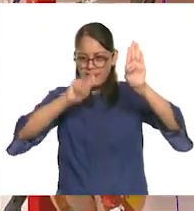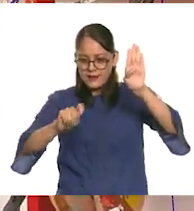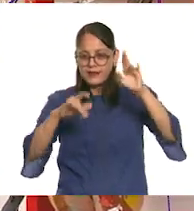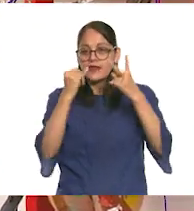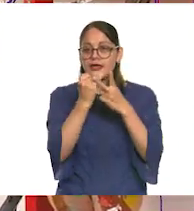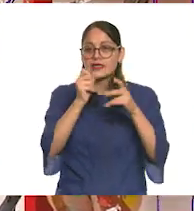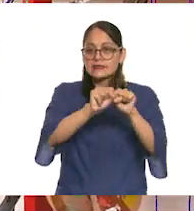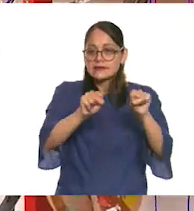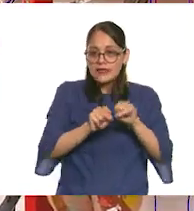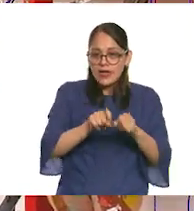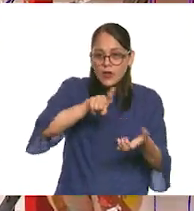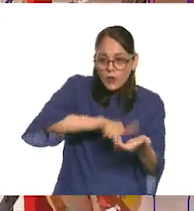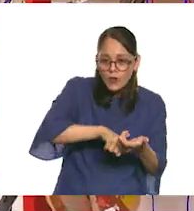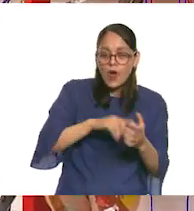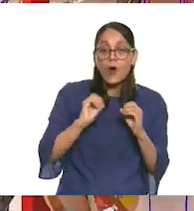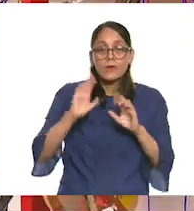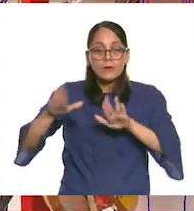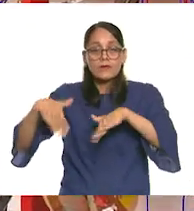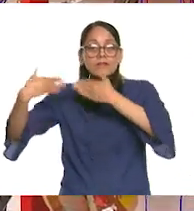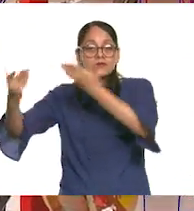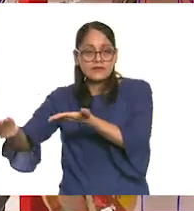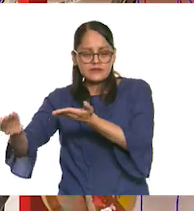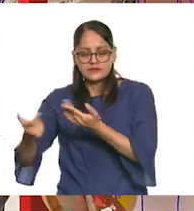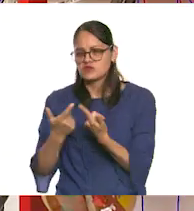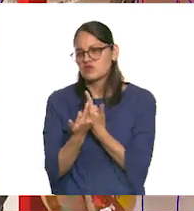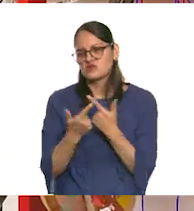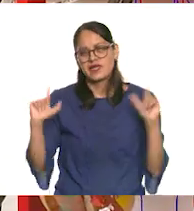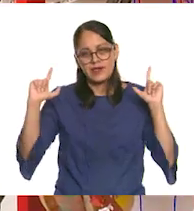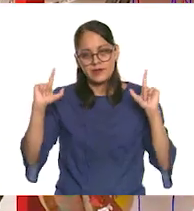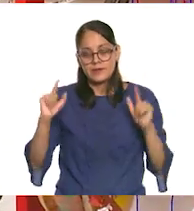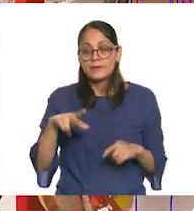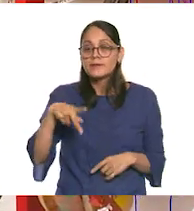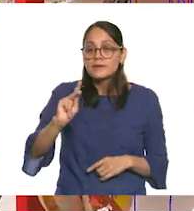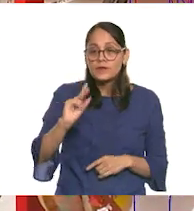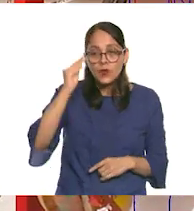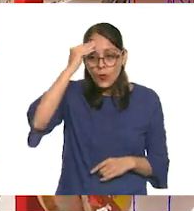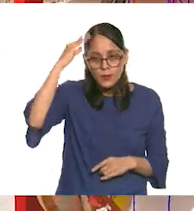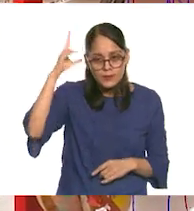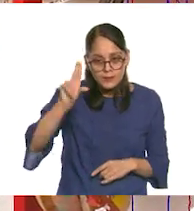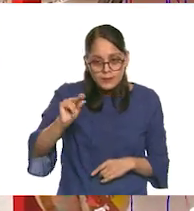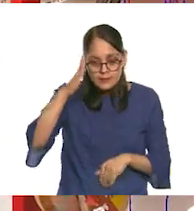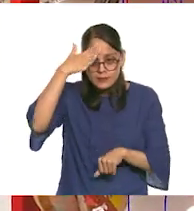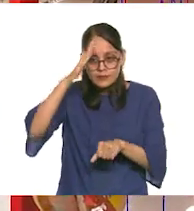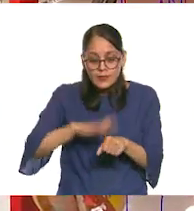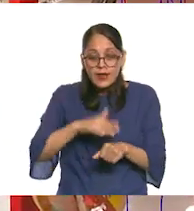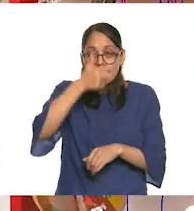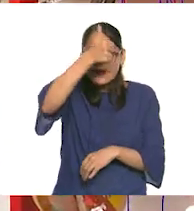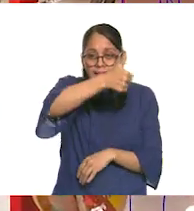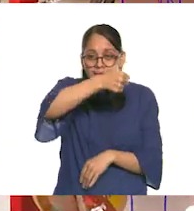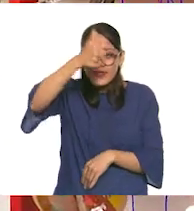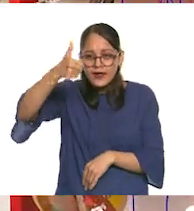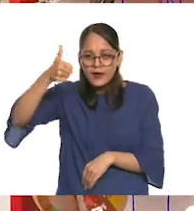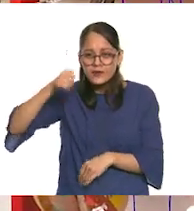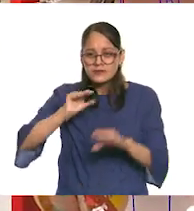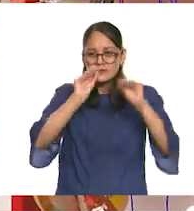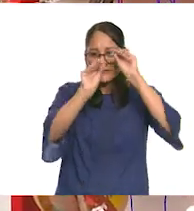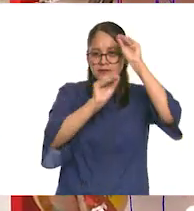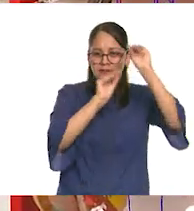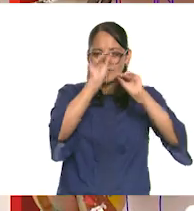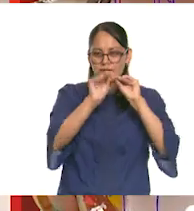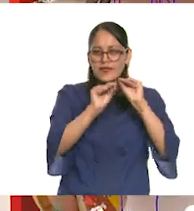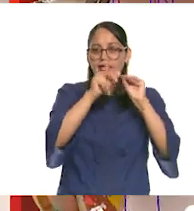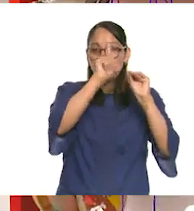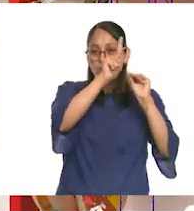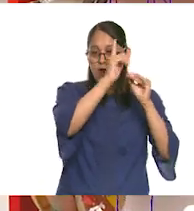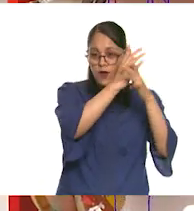al intemperie, donde ustedes quieran, pero no lo olviden. Cada elemento que esté presente en su instalación artística tiene